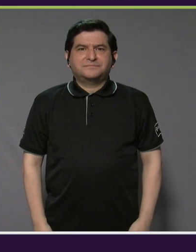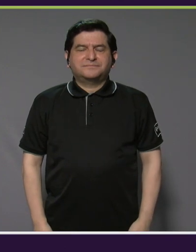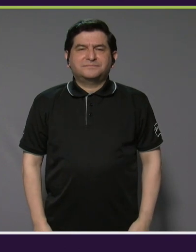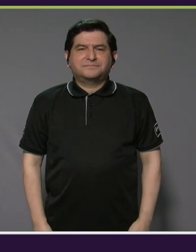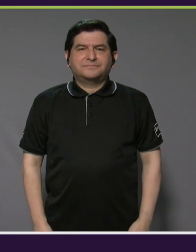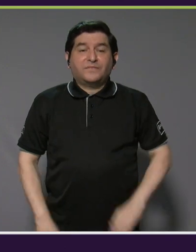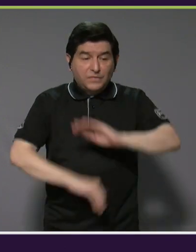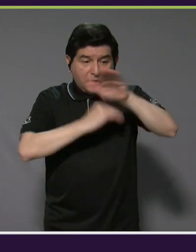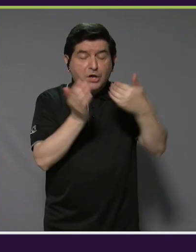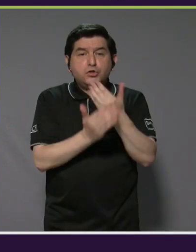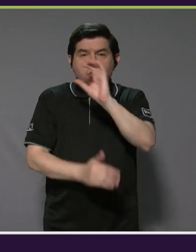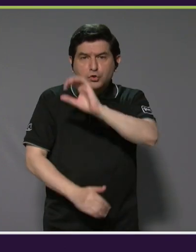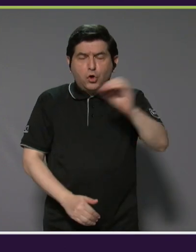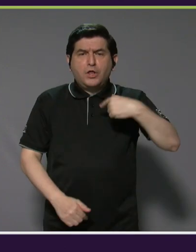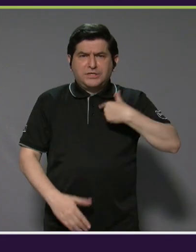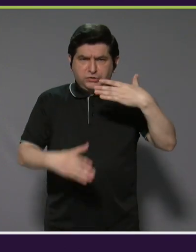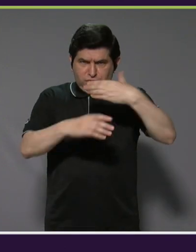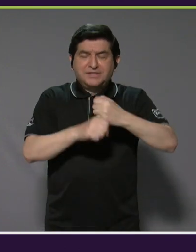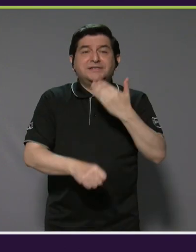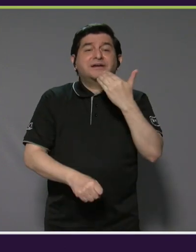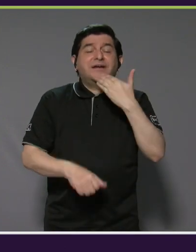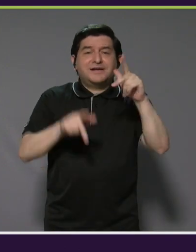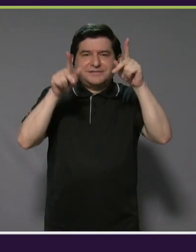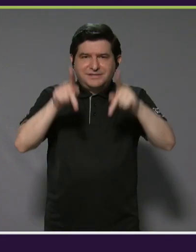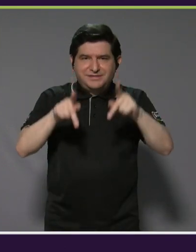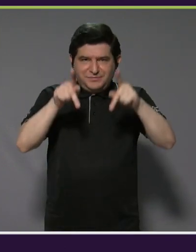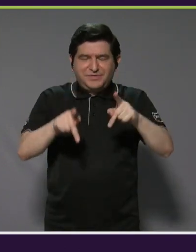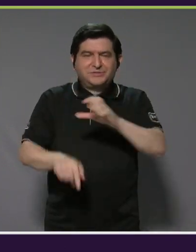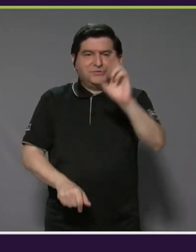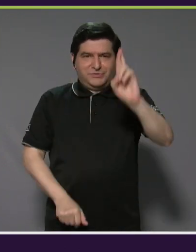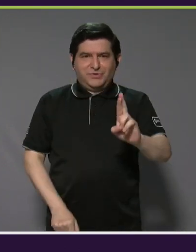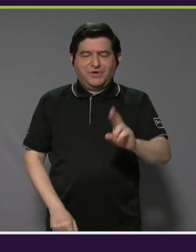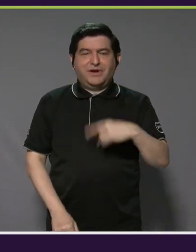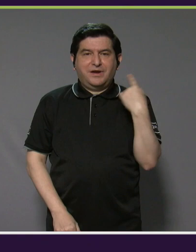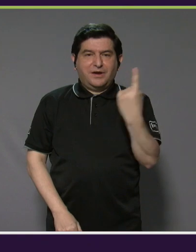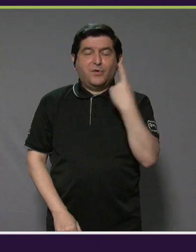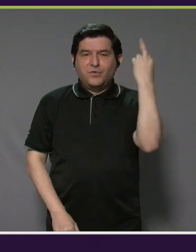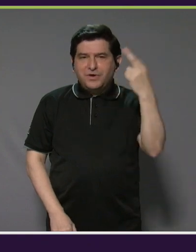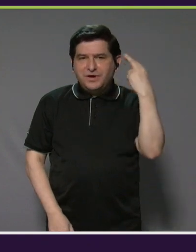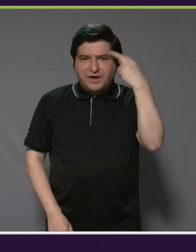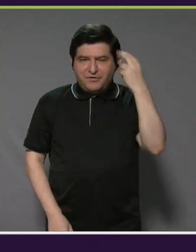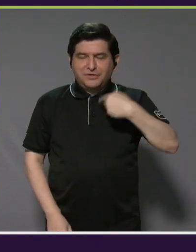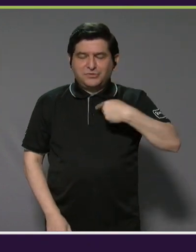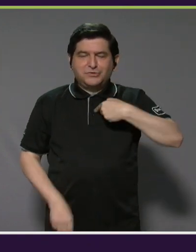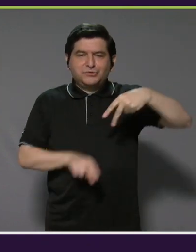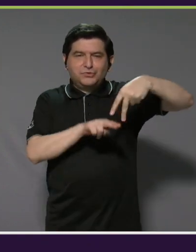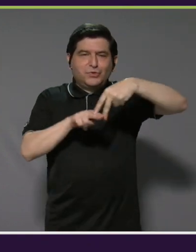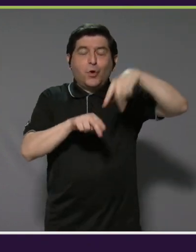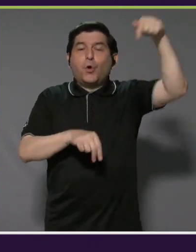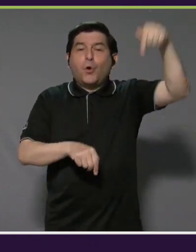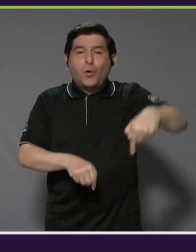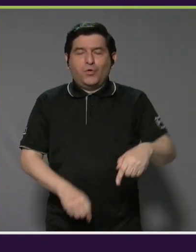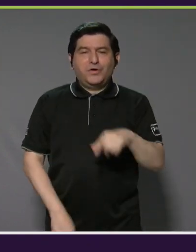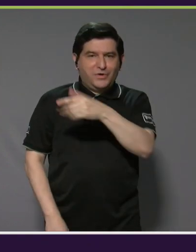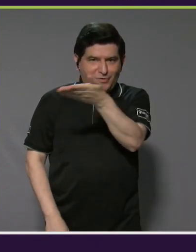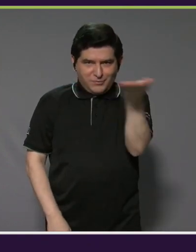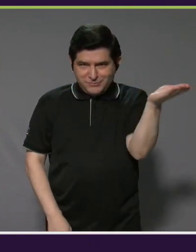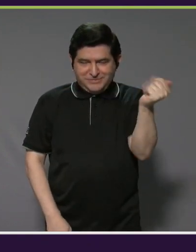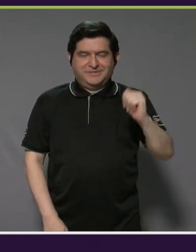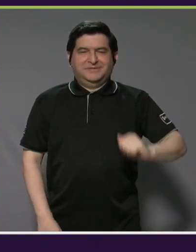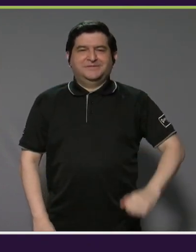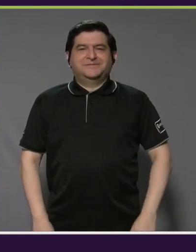Entonces, todas las olas que hice fue gracias a la gente de Costa Rica. Es la única razón por la que estoy surfeando hoy, por ustedes.